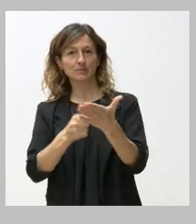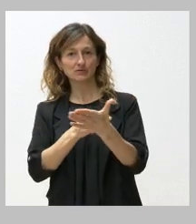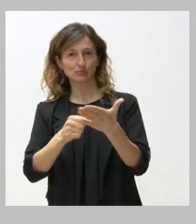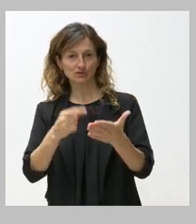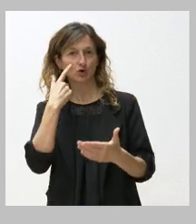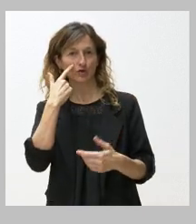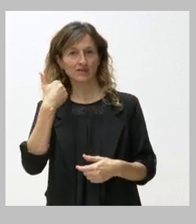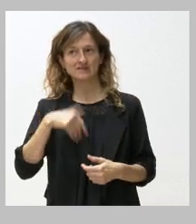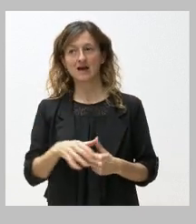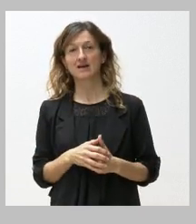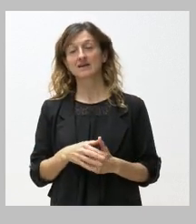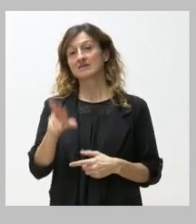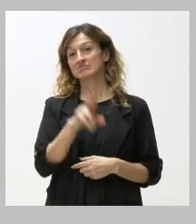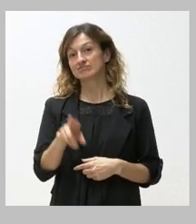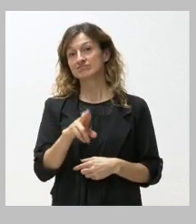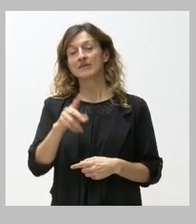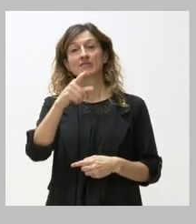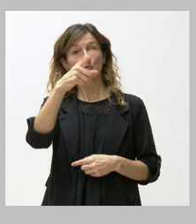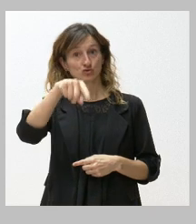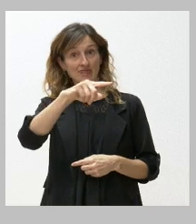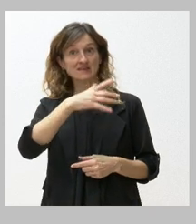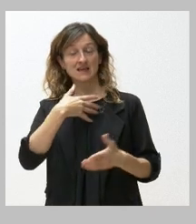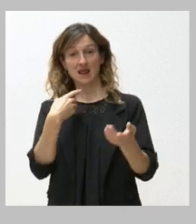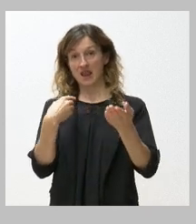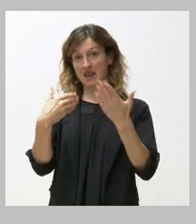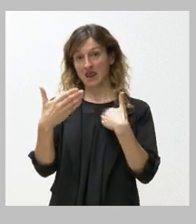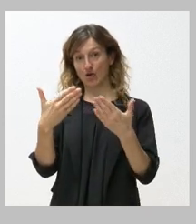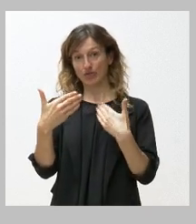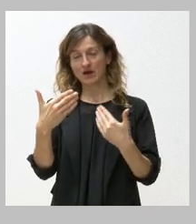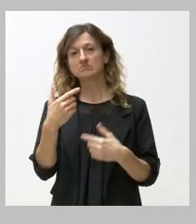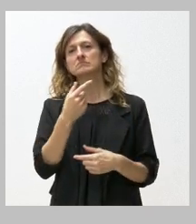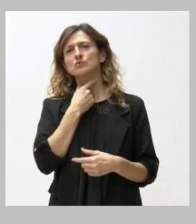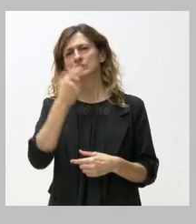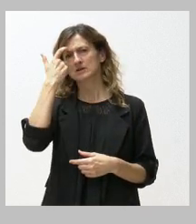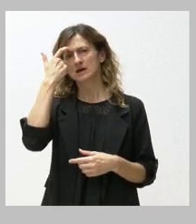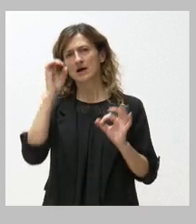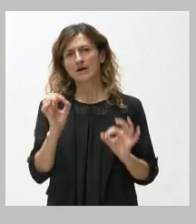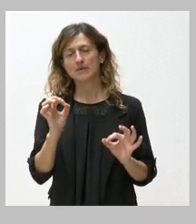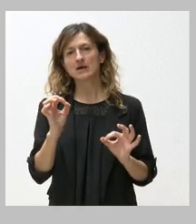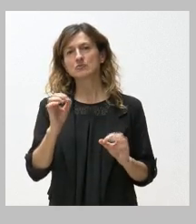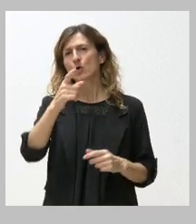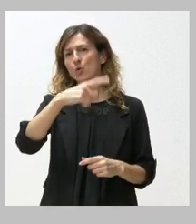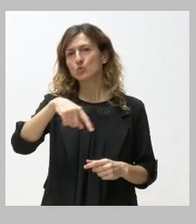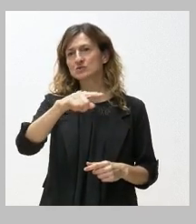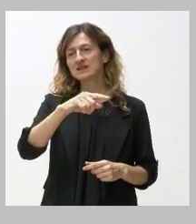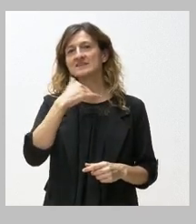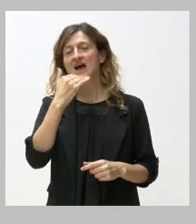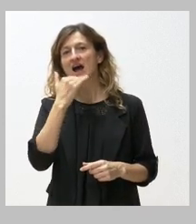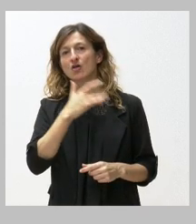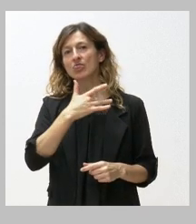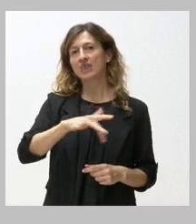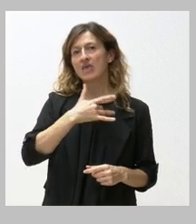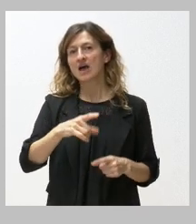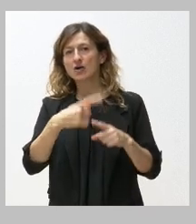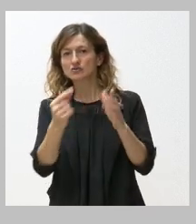insistido en que están dispuestos a negociar pero a me gustaría saber si están dispuestos a acceder en alguno de estos puntos que